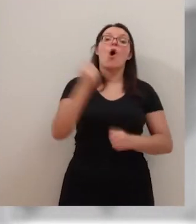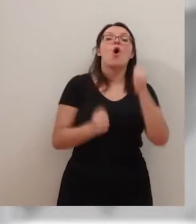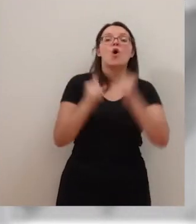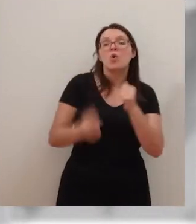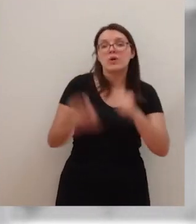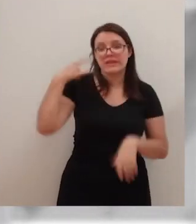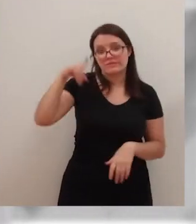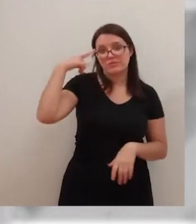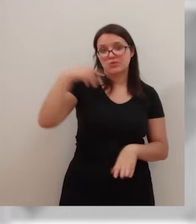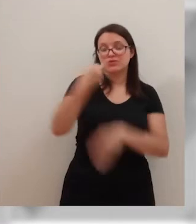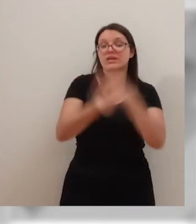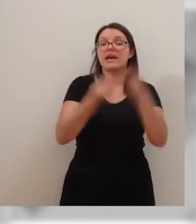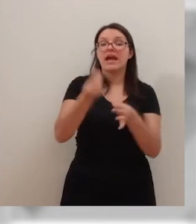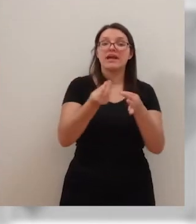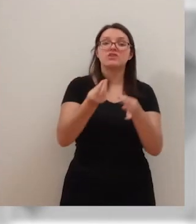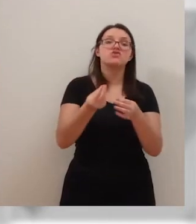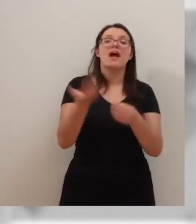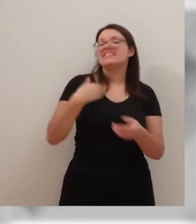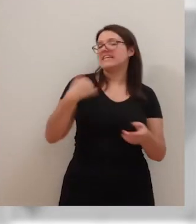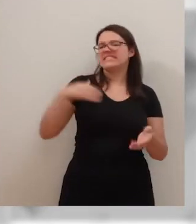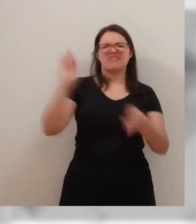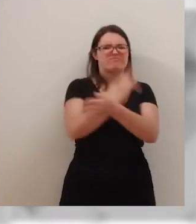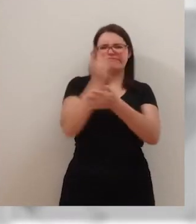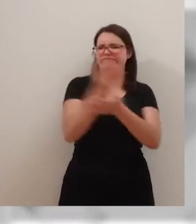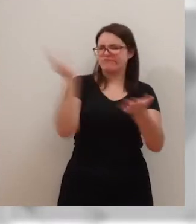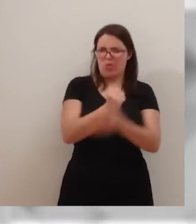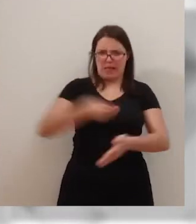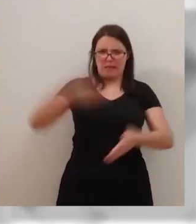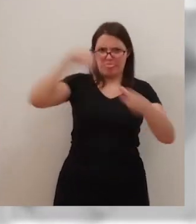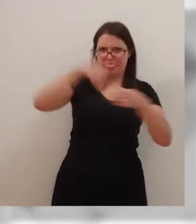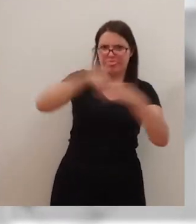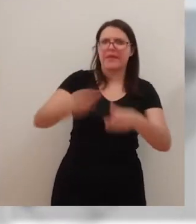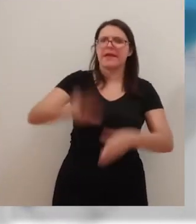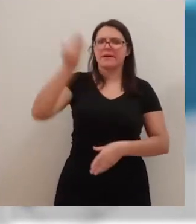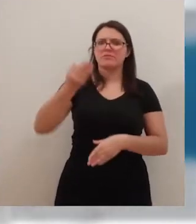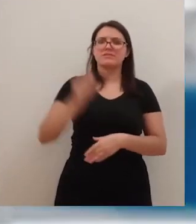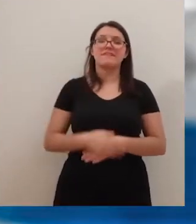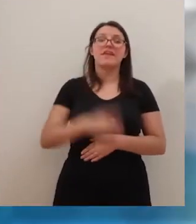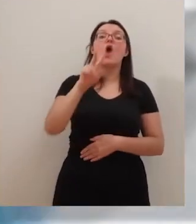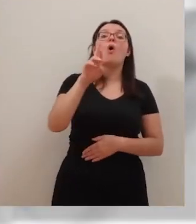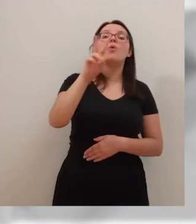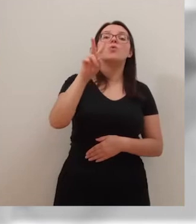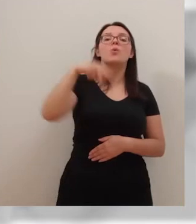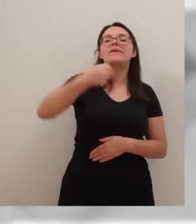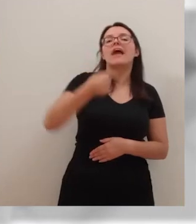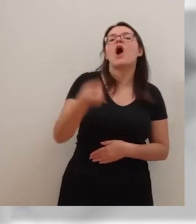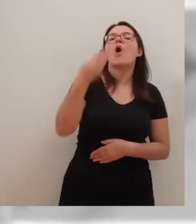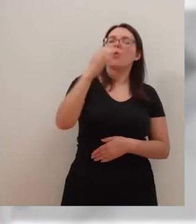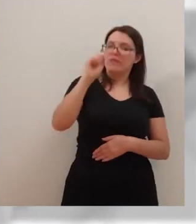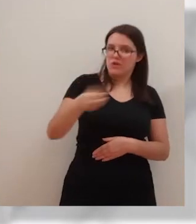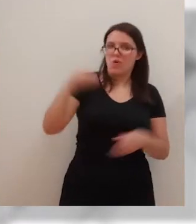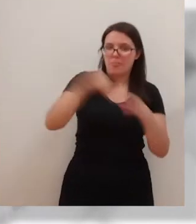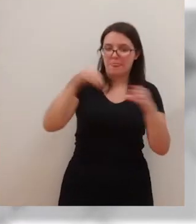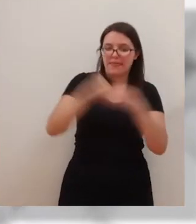toros que ya sí hemos tirado toda la carne en el asador. No hemos puesto toda la carne en el asador. Será una corrida de toros de Núñez del Cubillo para